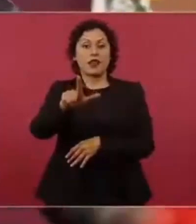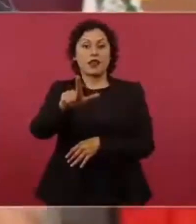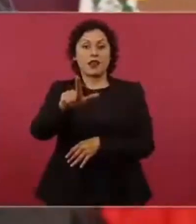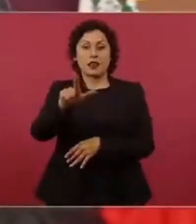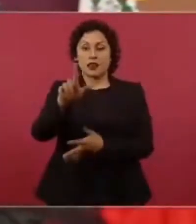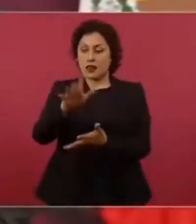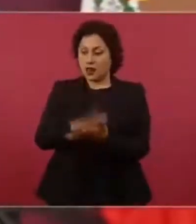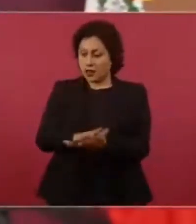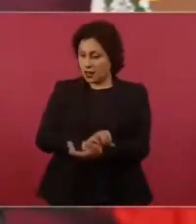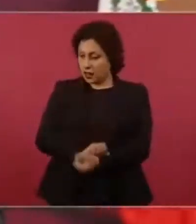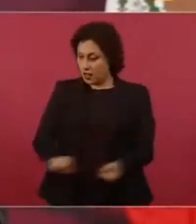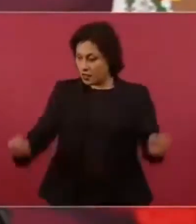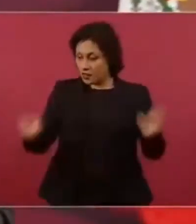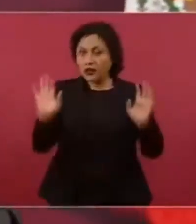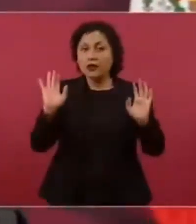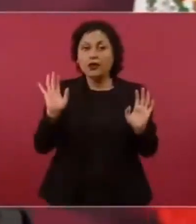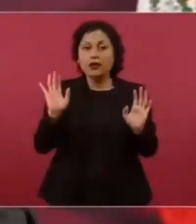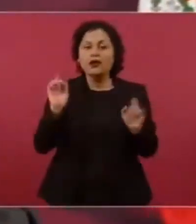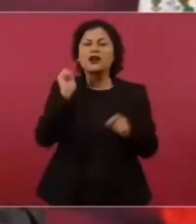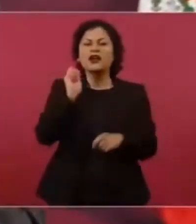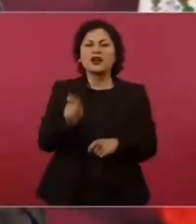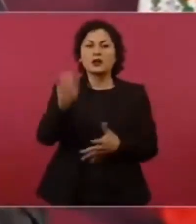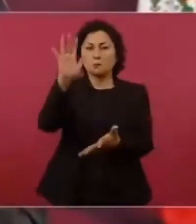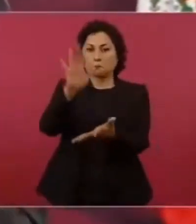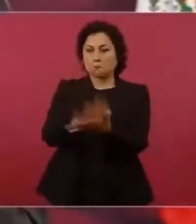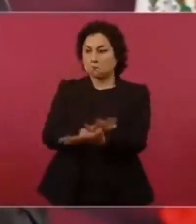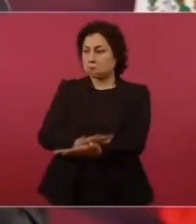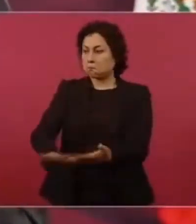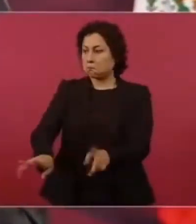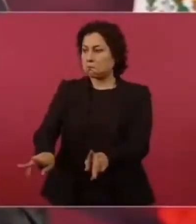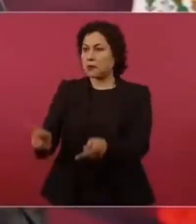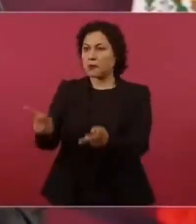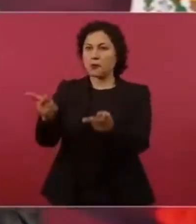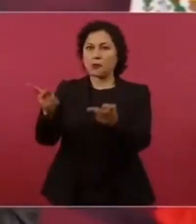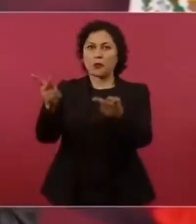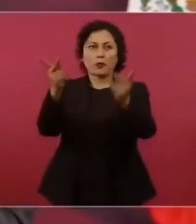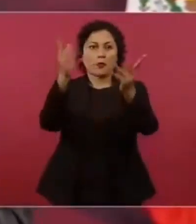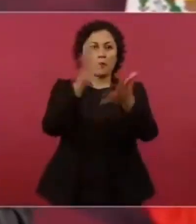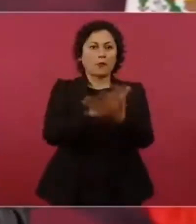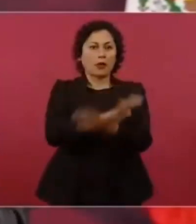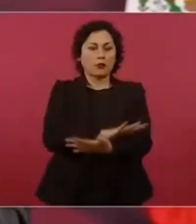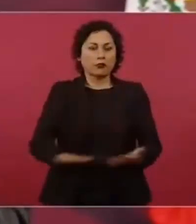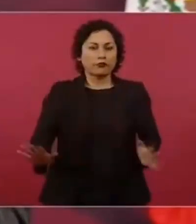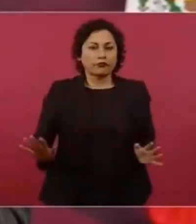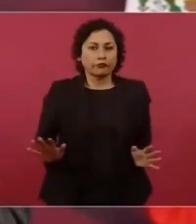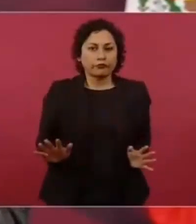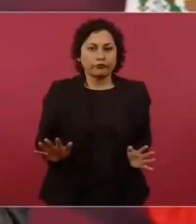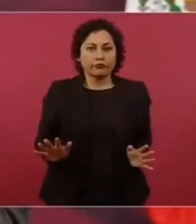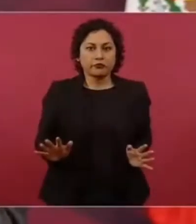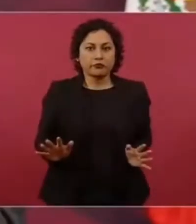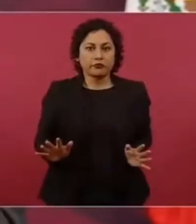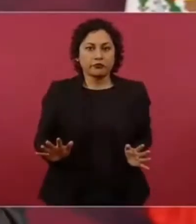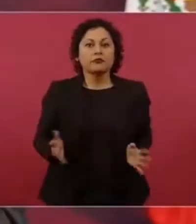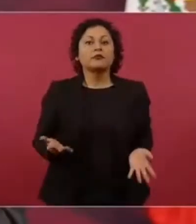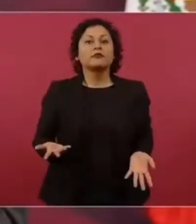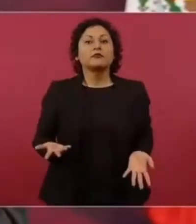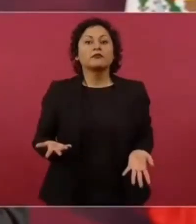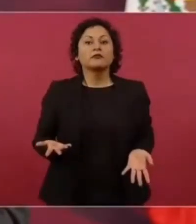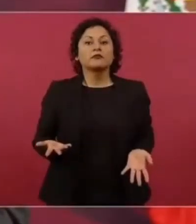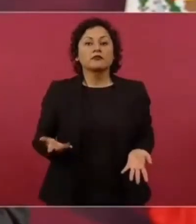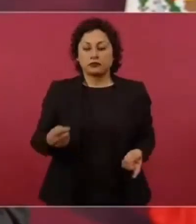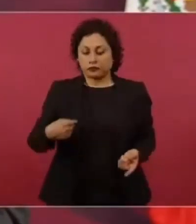Desaparecieron todos los equipos de perforación. Y todo al contrato.